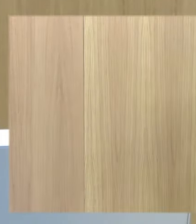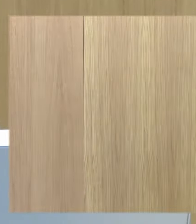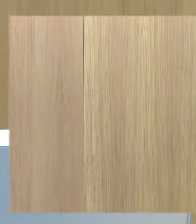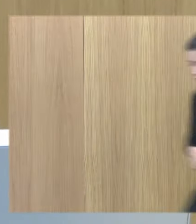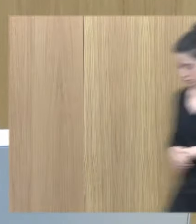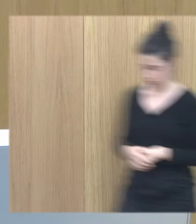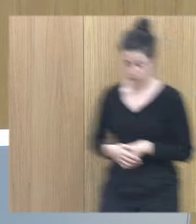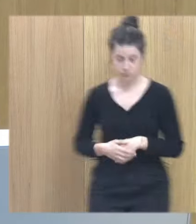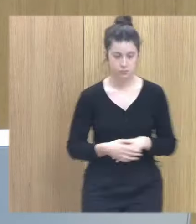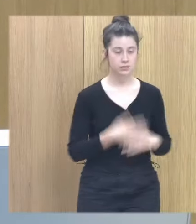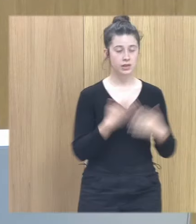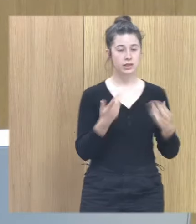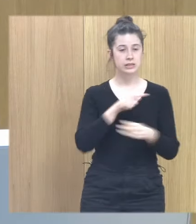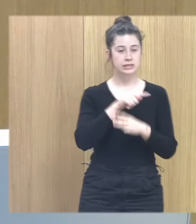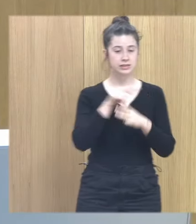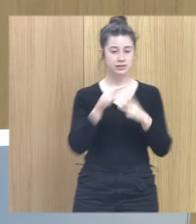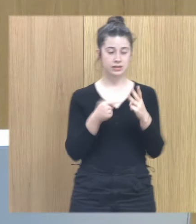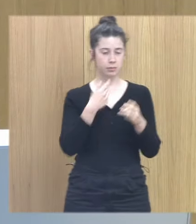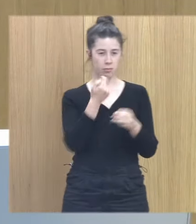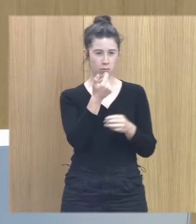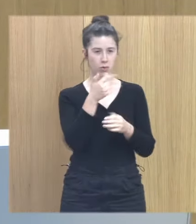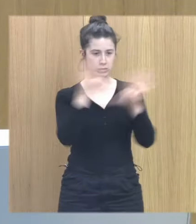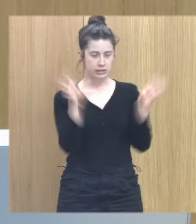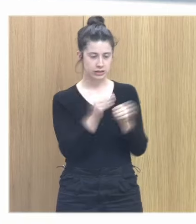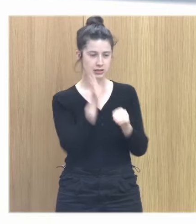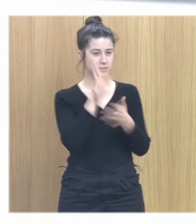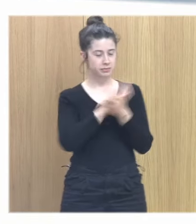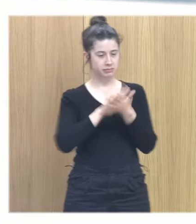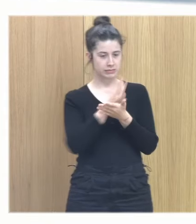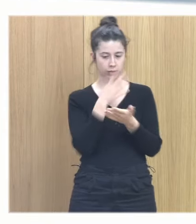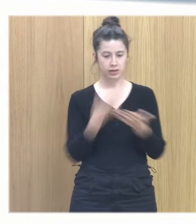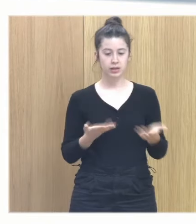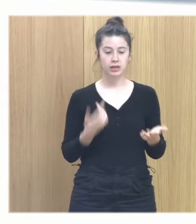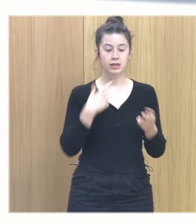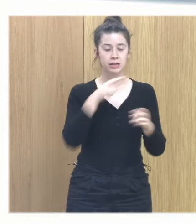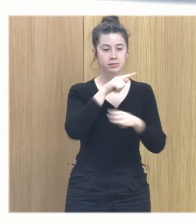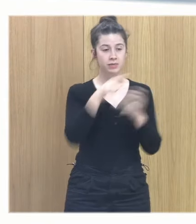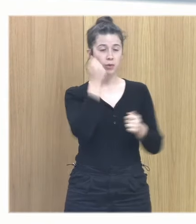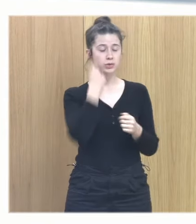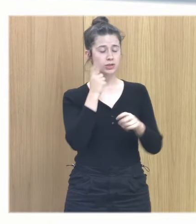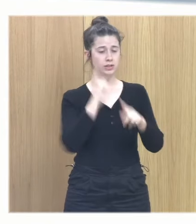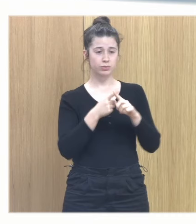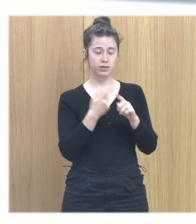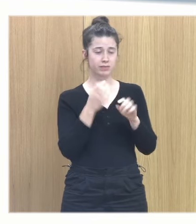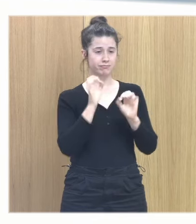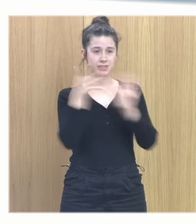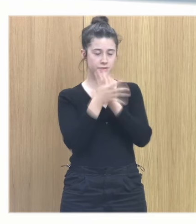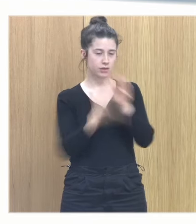Entonces, hay tres... Por resumir un poco lo que he estado diciendo hasta ahora, primero, el abuso sexual es una cuestión de poder, no de